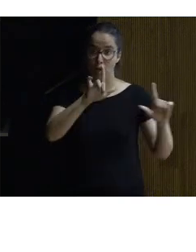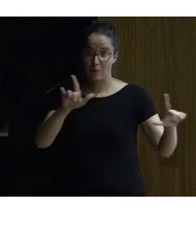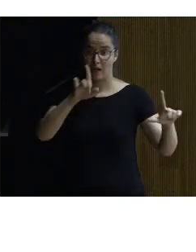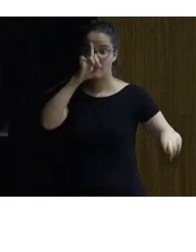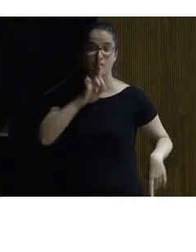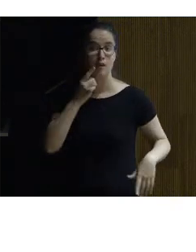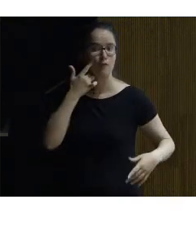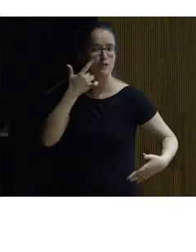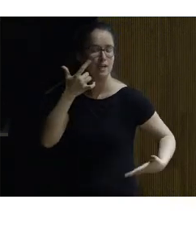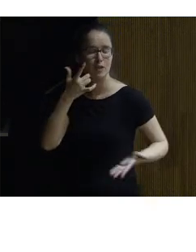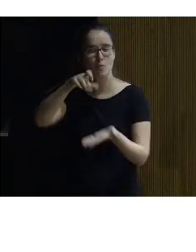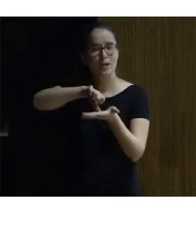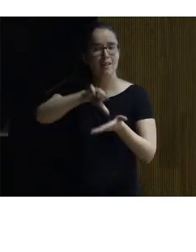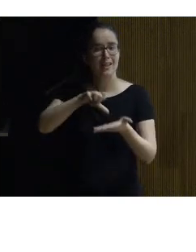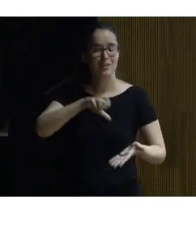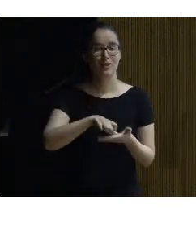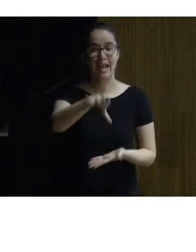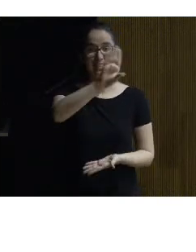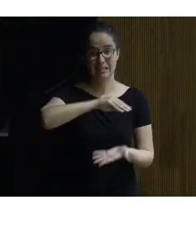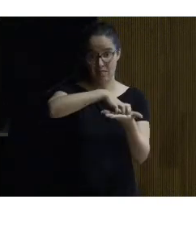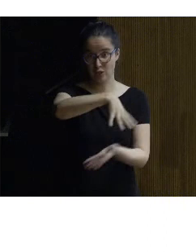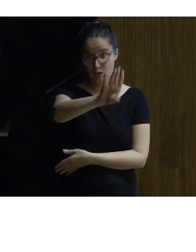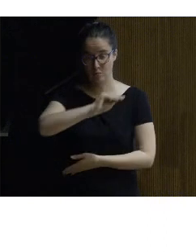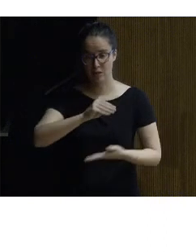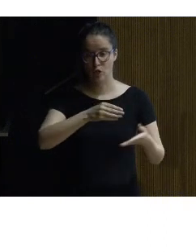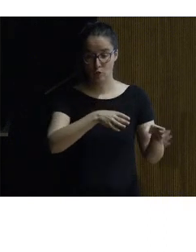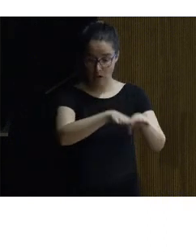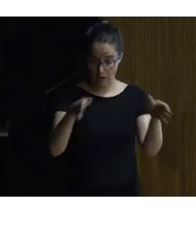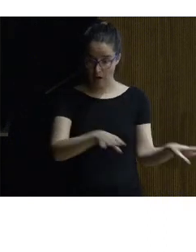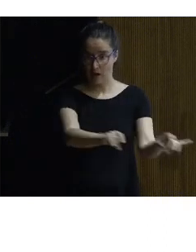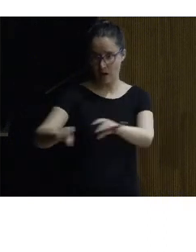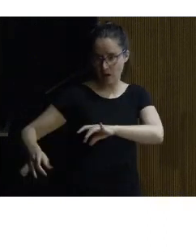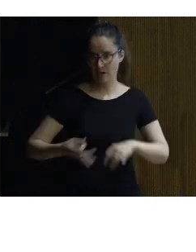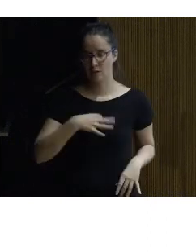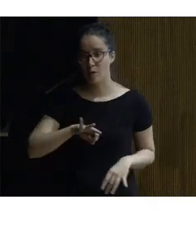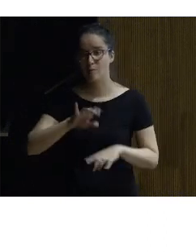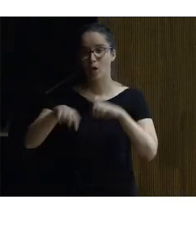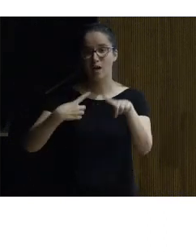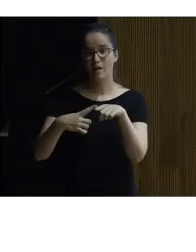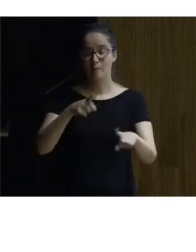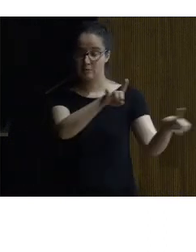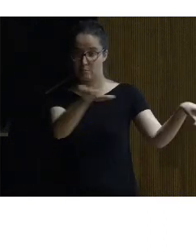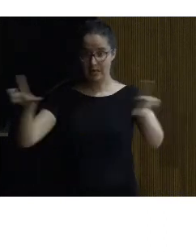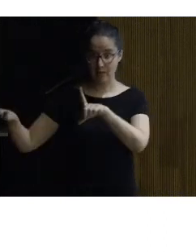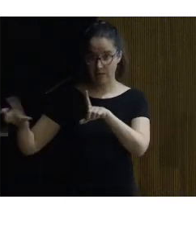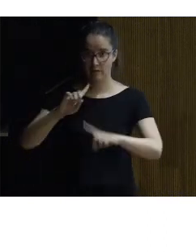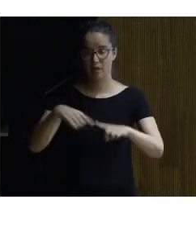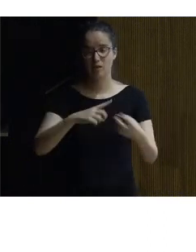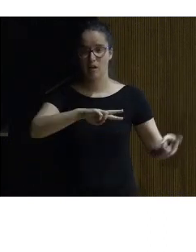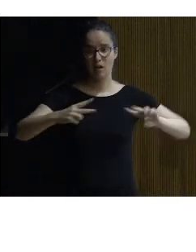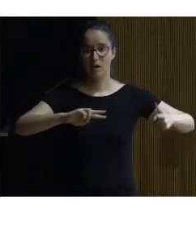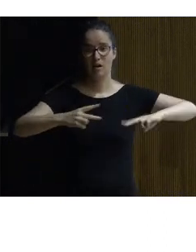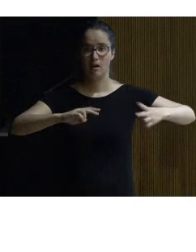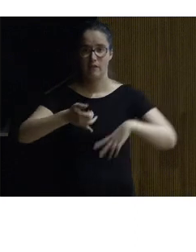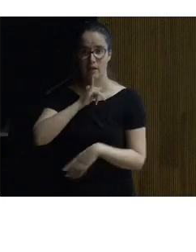fíjense como en el centro de interpretación tienen una maqueta táctil que se puede percibir pero también tienen estas pantallas tienen una traducción